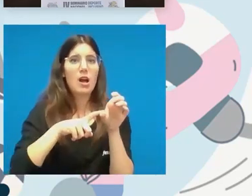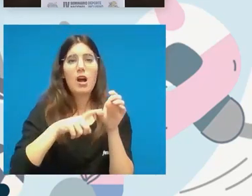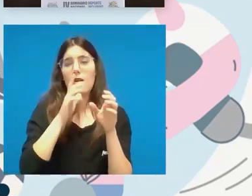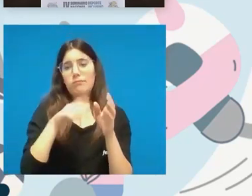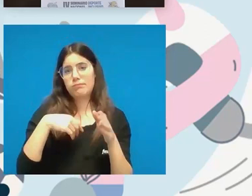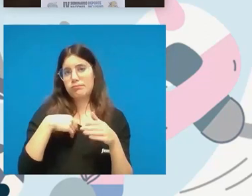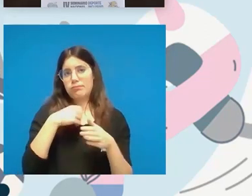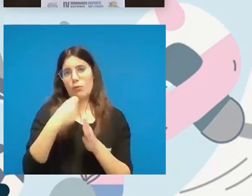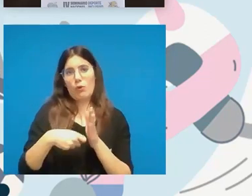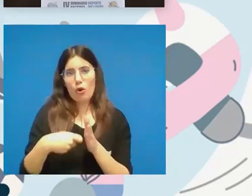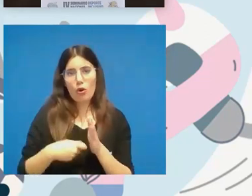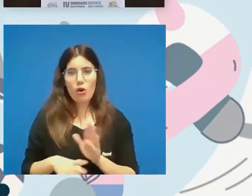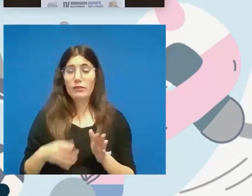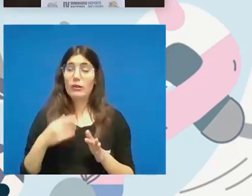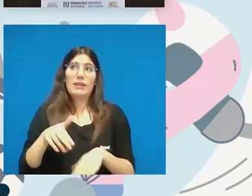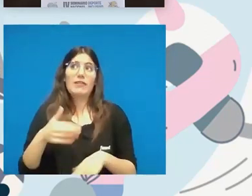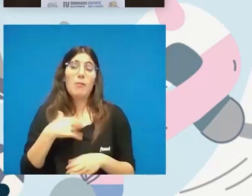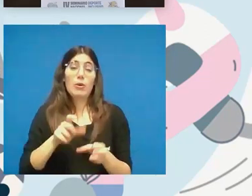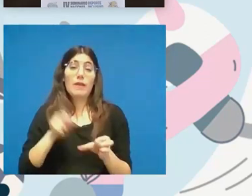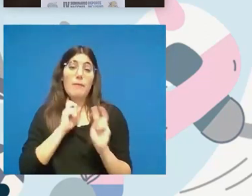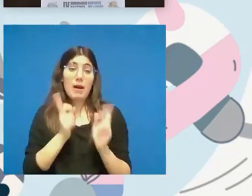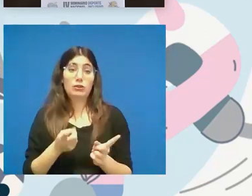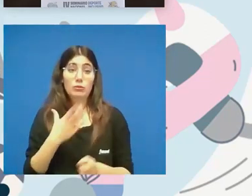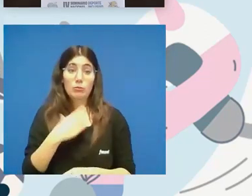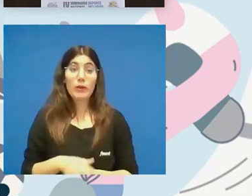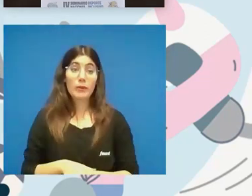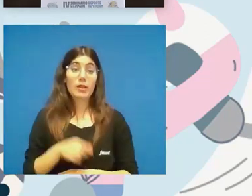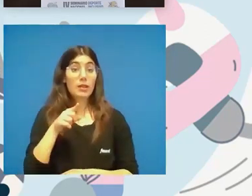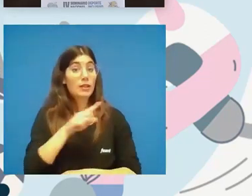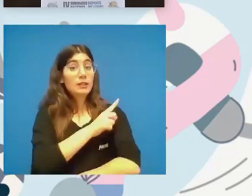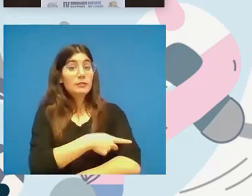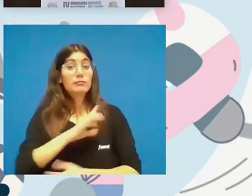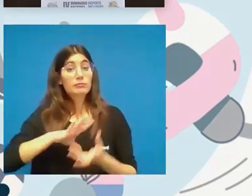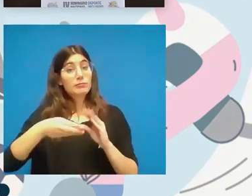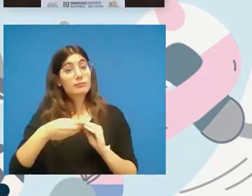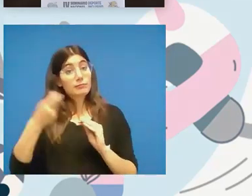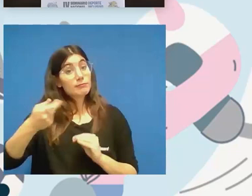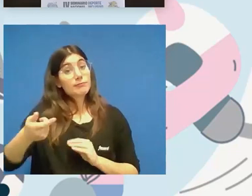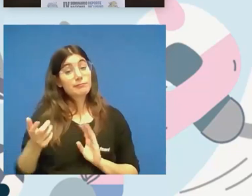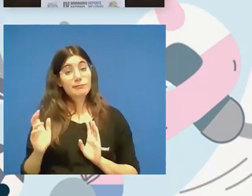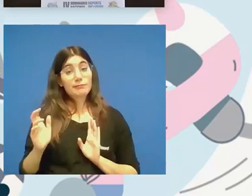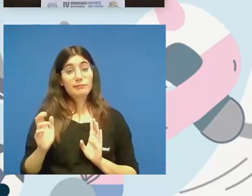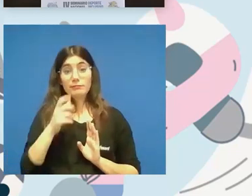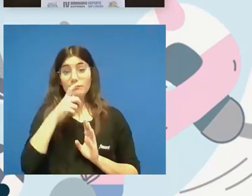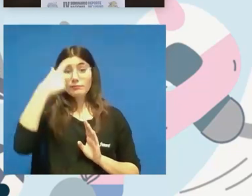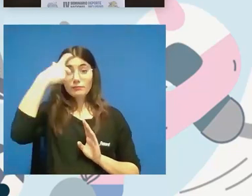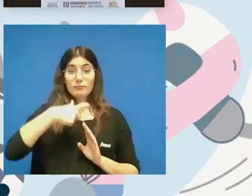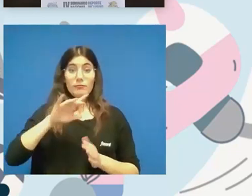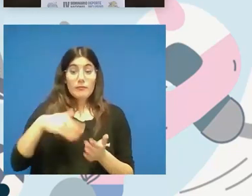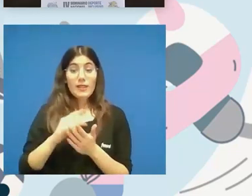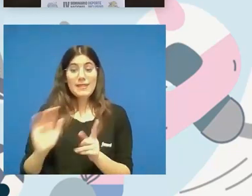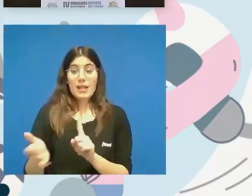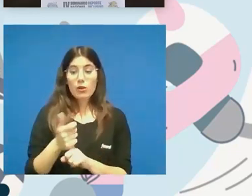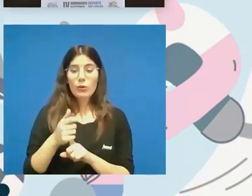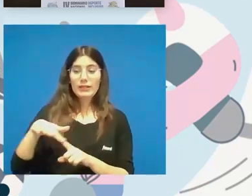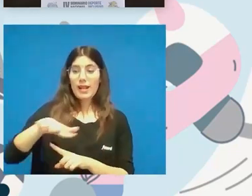entidad y esto es en deporte adaptado ocurre mucho que las personas hasta que encuentren su